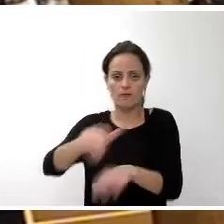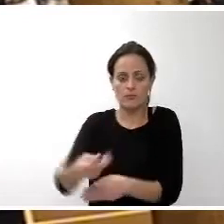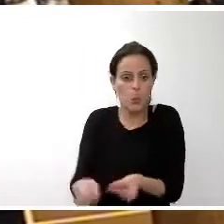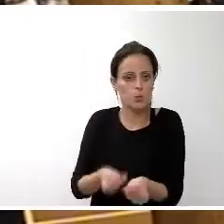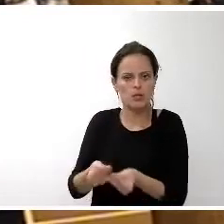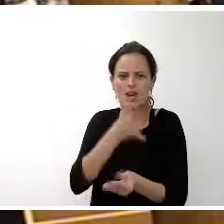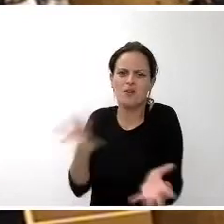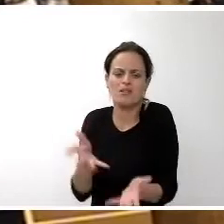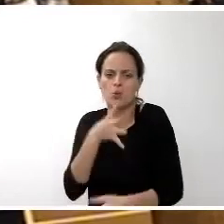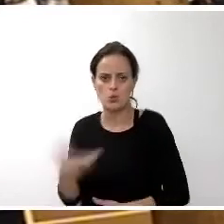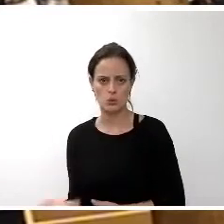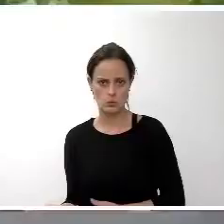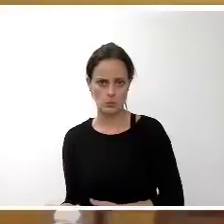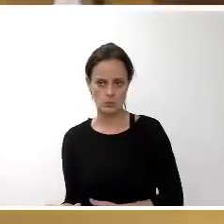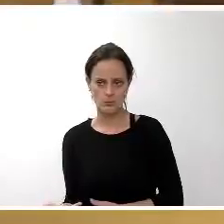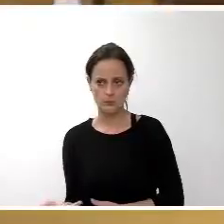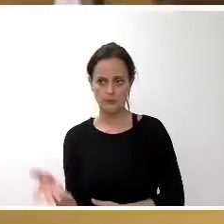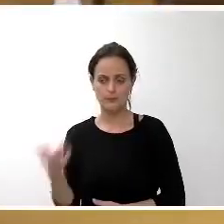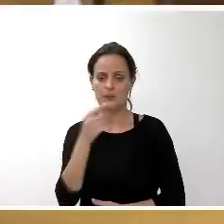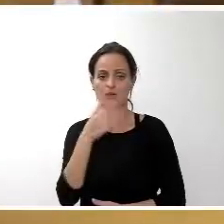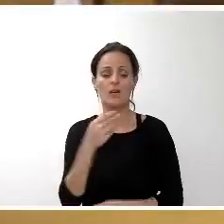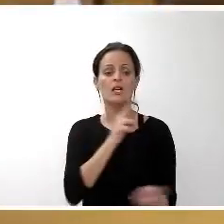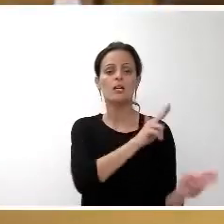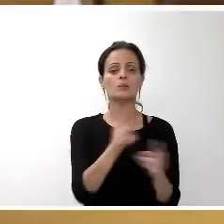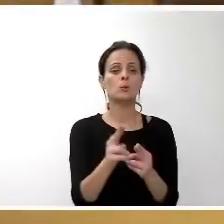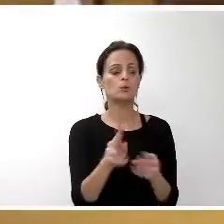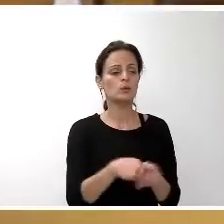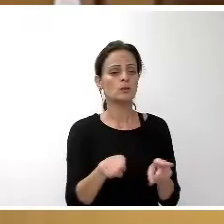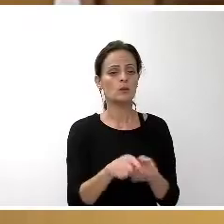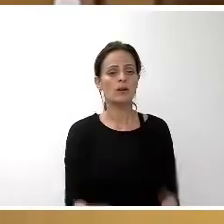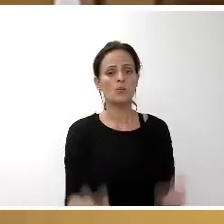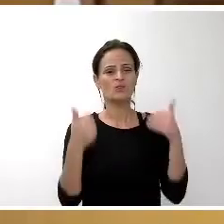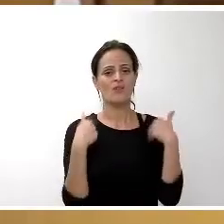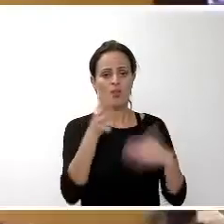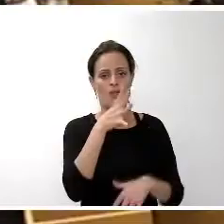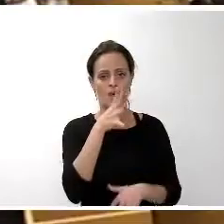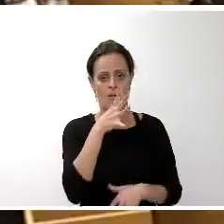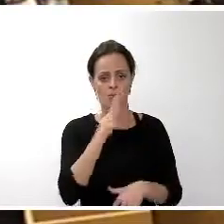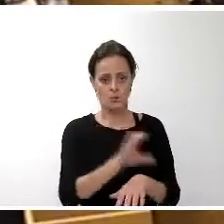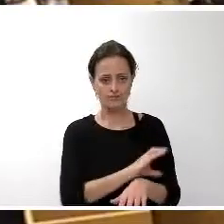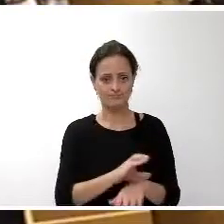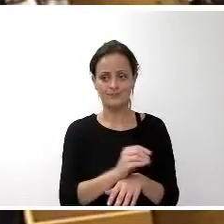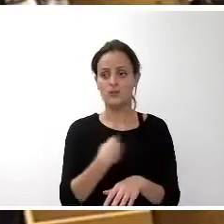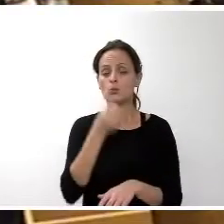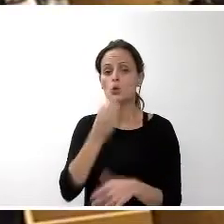Muy bien. Responde el consejero de Aguas. Sí, buenos días a todos y a todos.